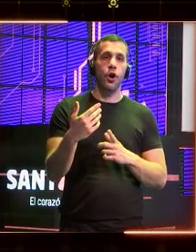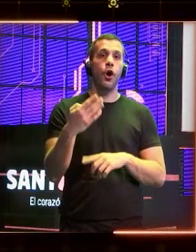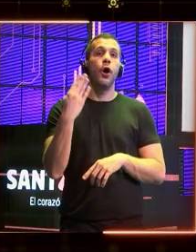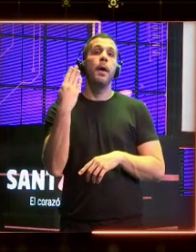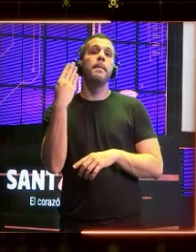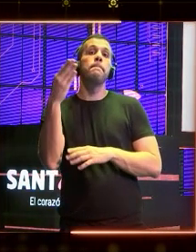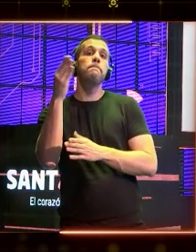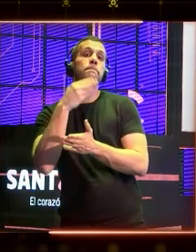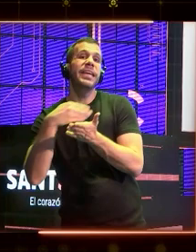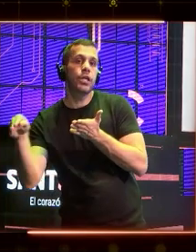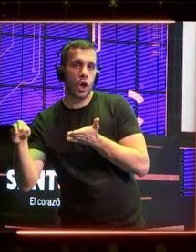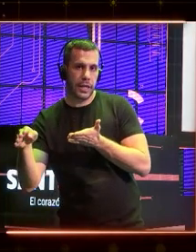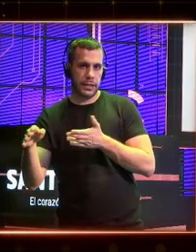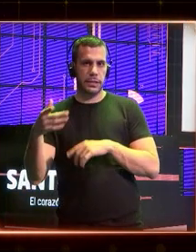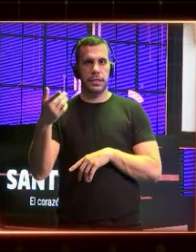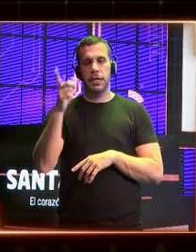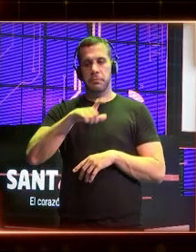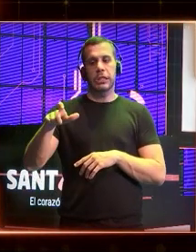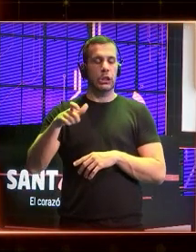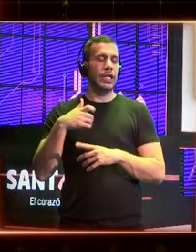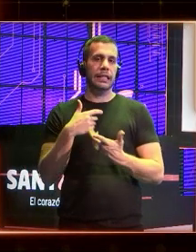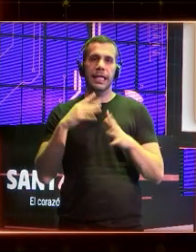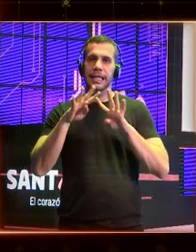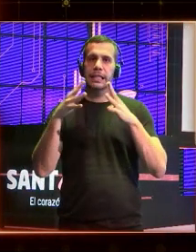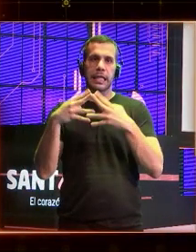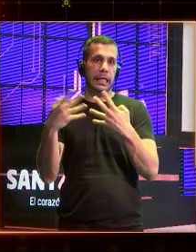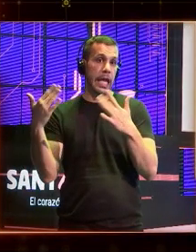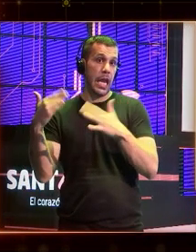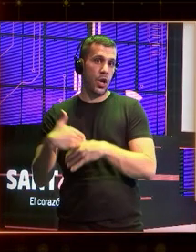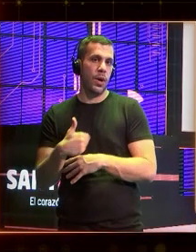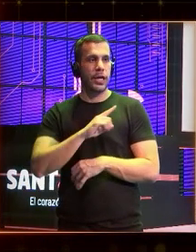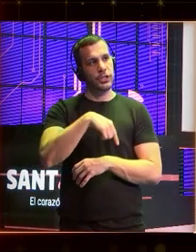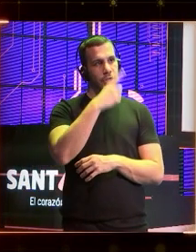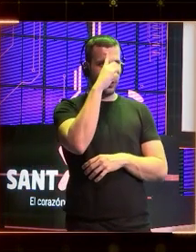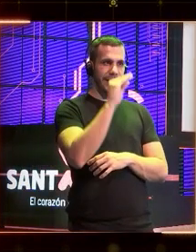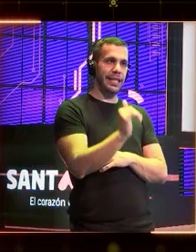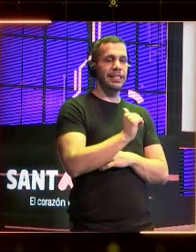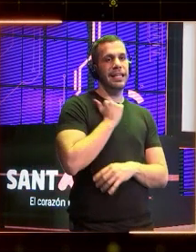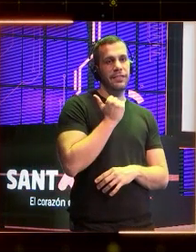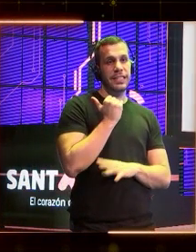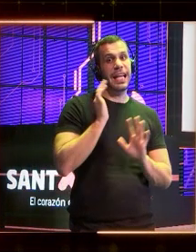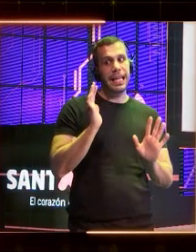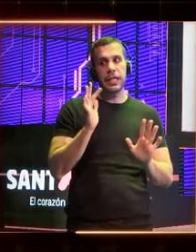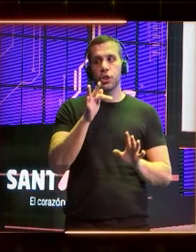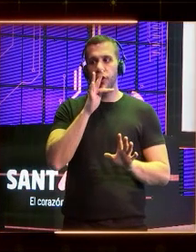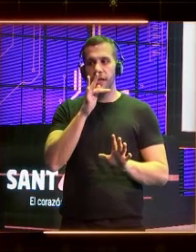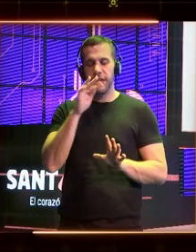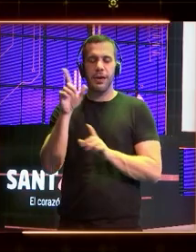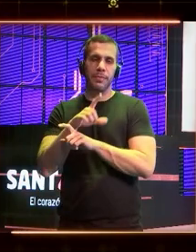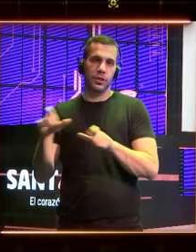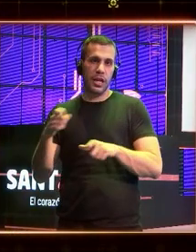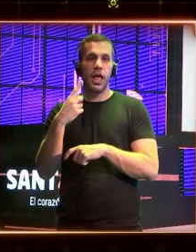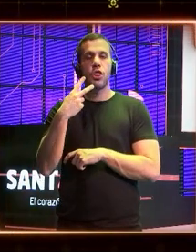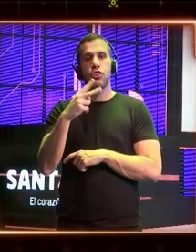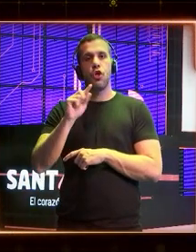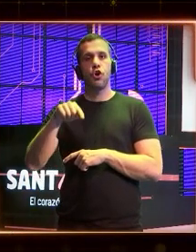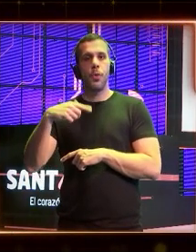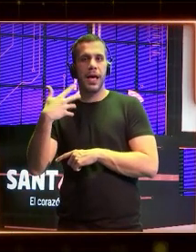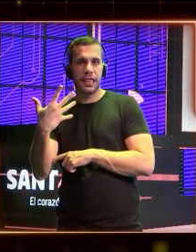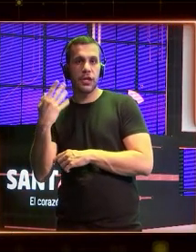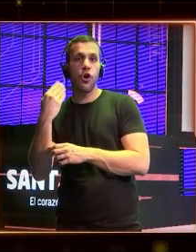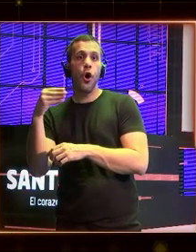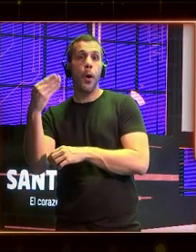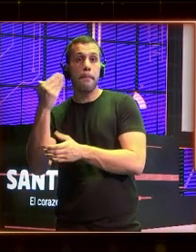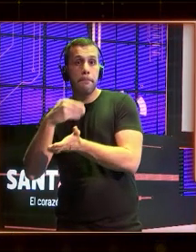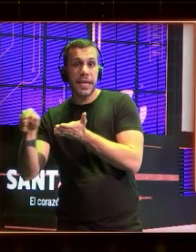personas en el mundo que no tienen acceso a Internet, o sea, no estamos aquí nosotros con la inteligencia artificial y hay 2,5 billones de personas en el mundo que aún no tienen acceso a Internet.